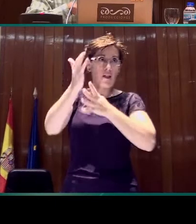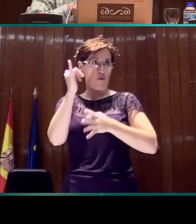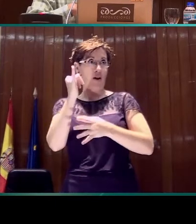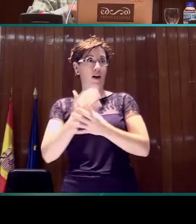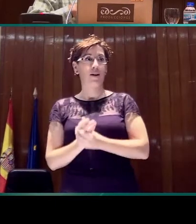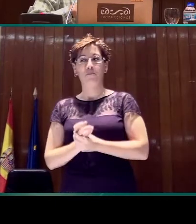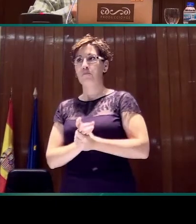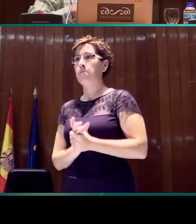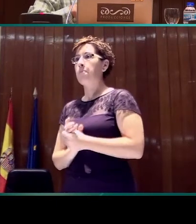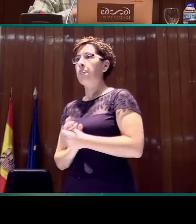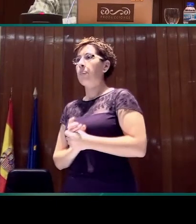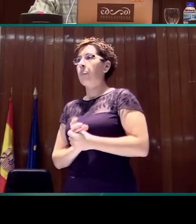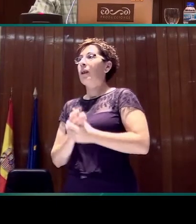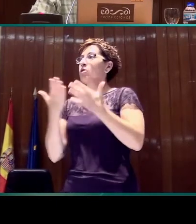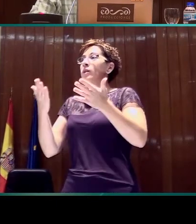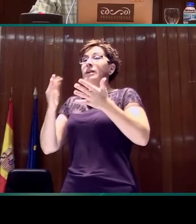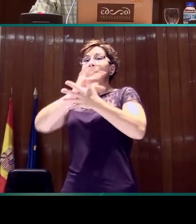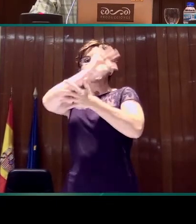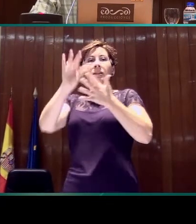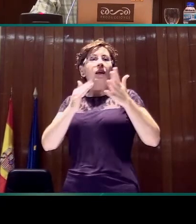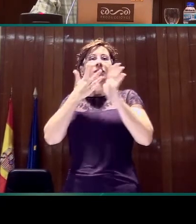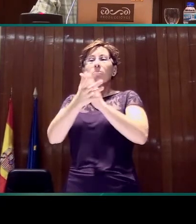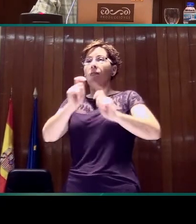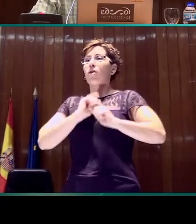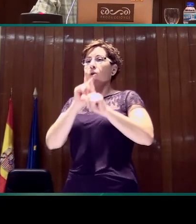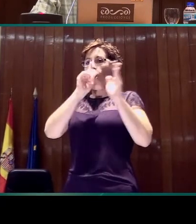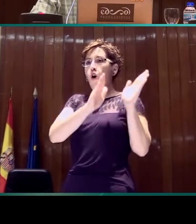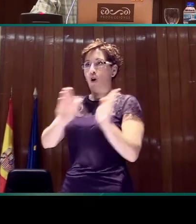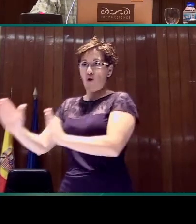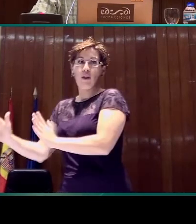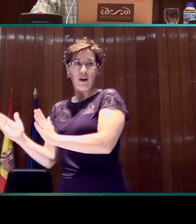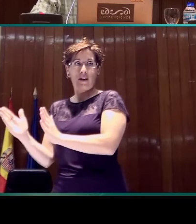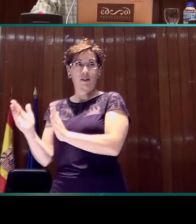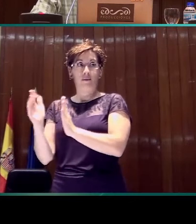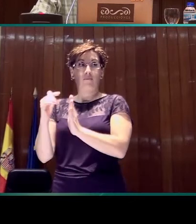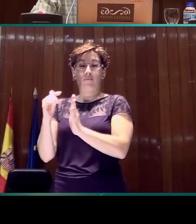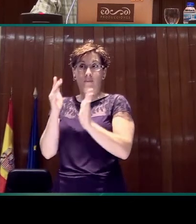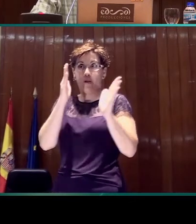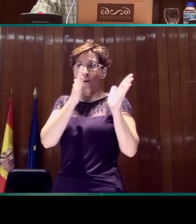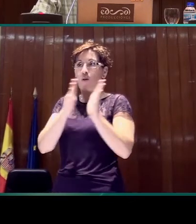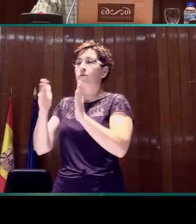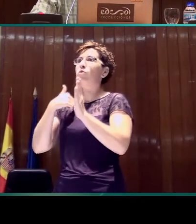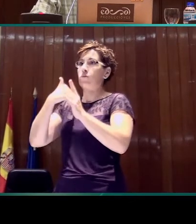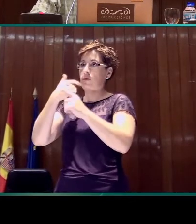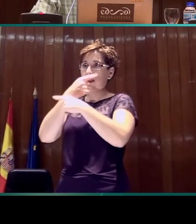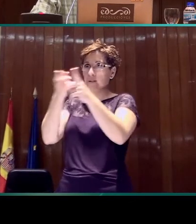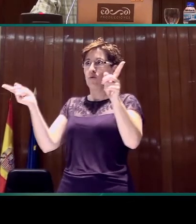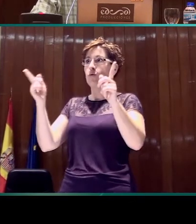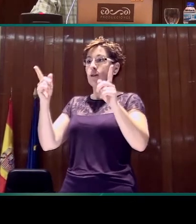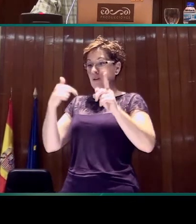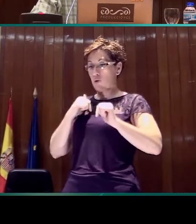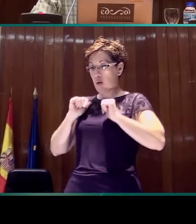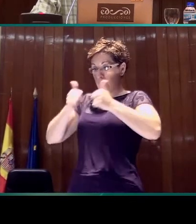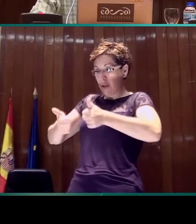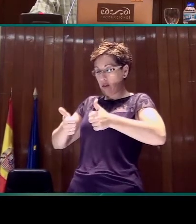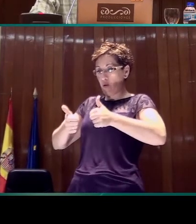ordenan, siempre ordenan. De hecho, yo ya os dije que he partido aquí de una investigación en